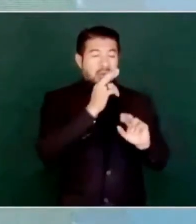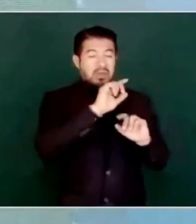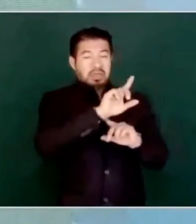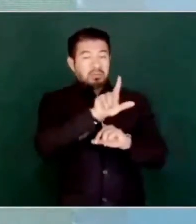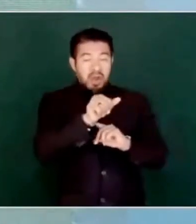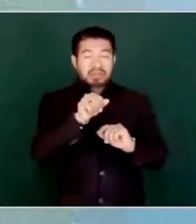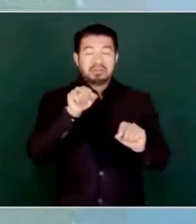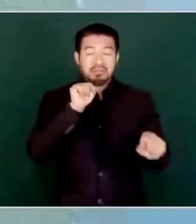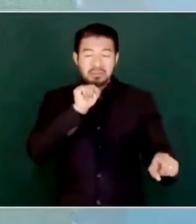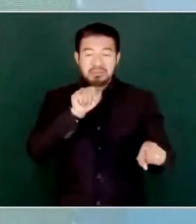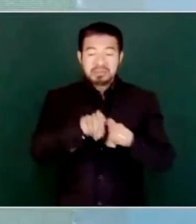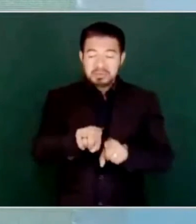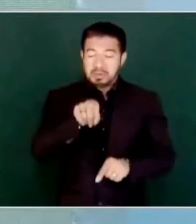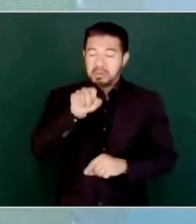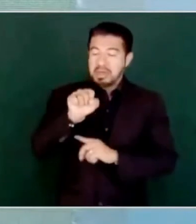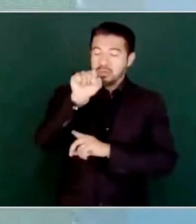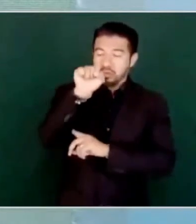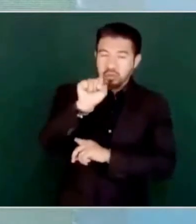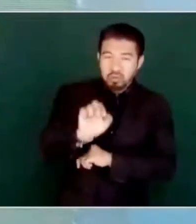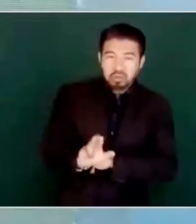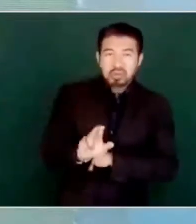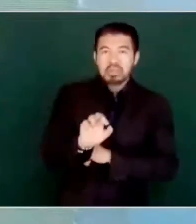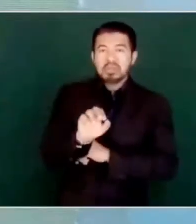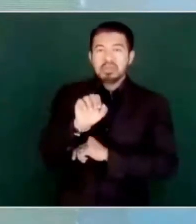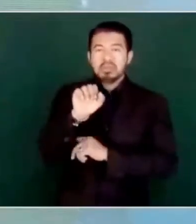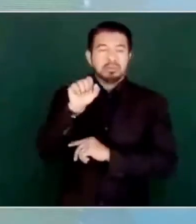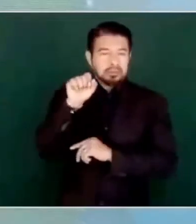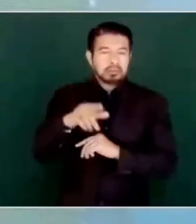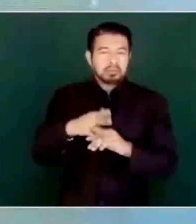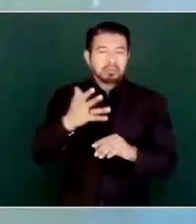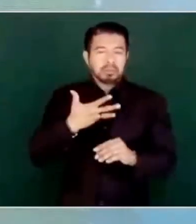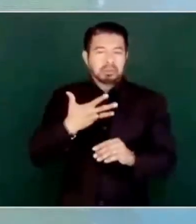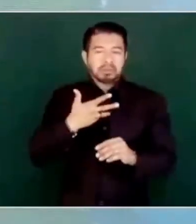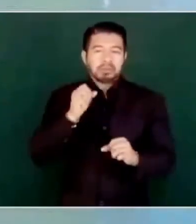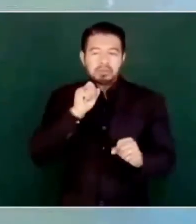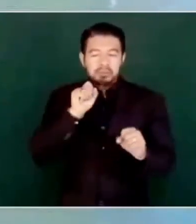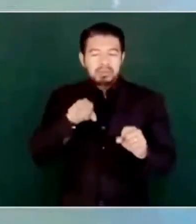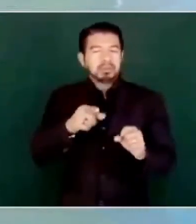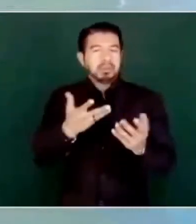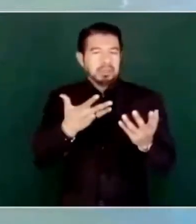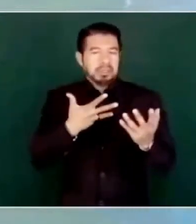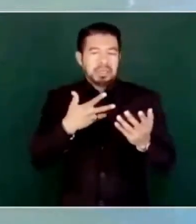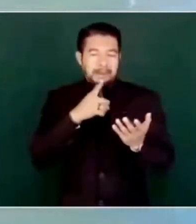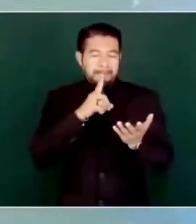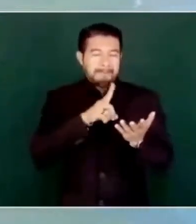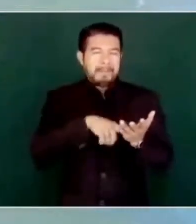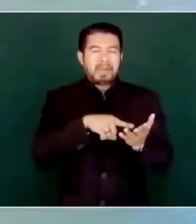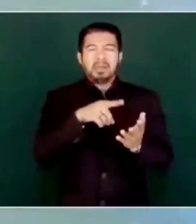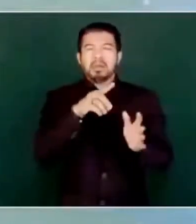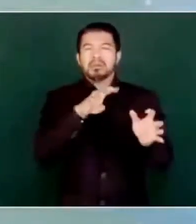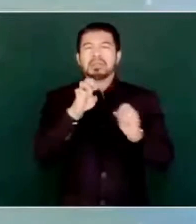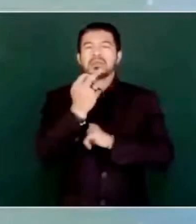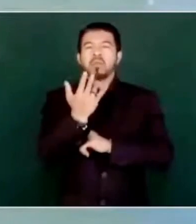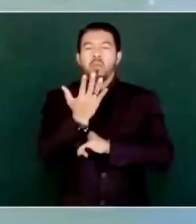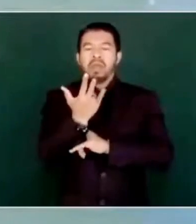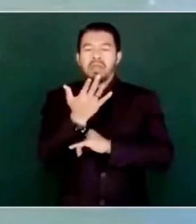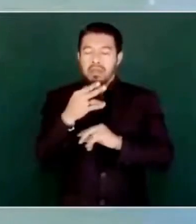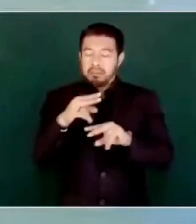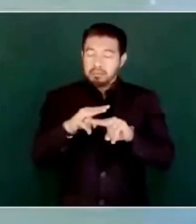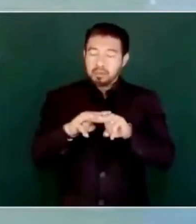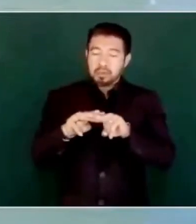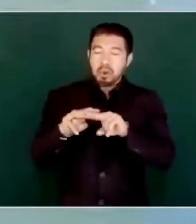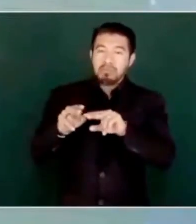se comunicó en 1950 con el